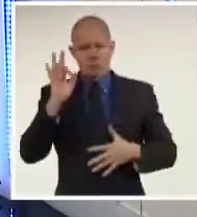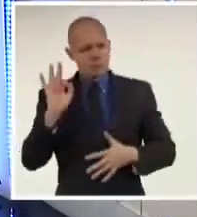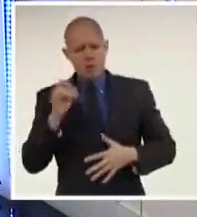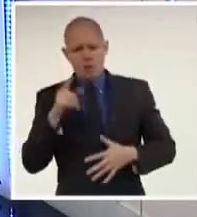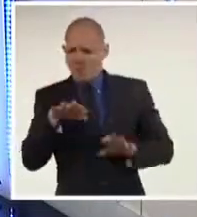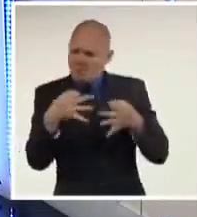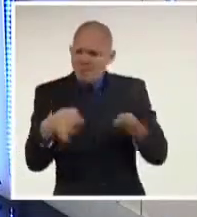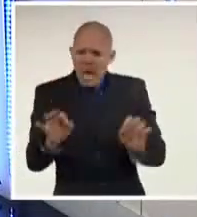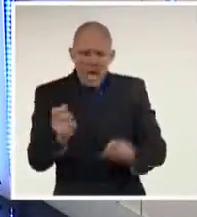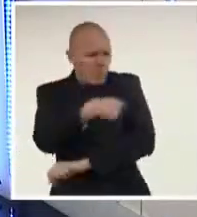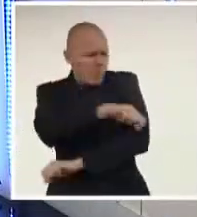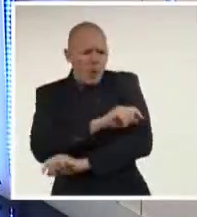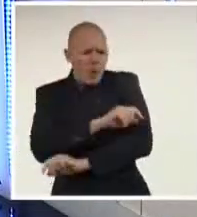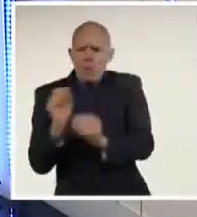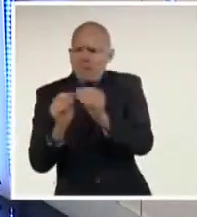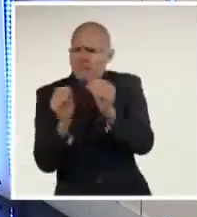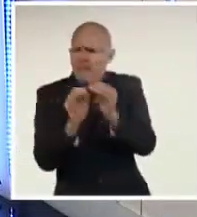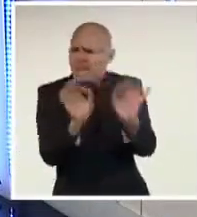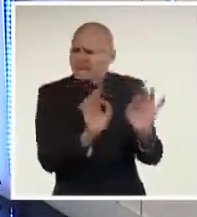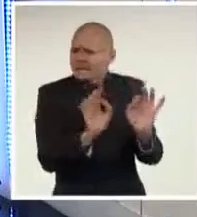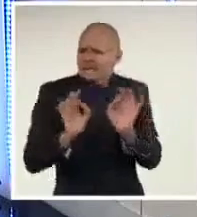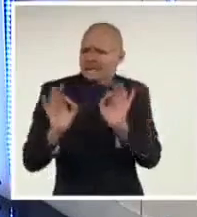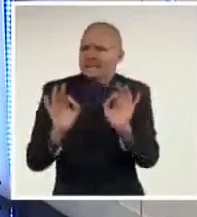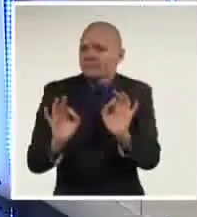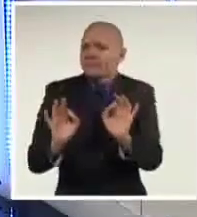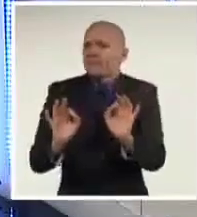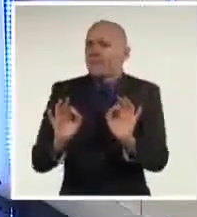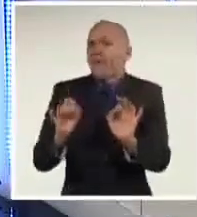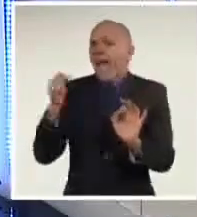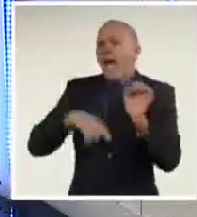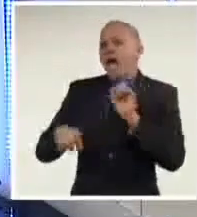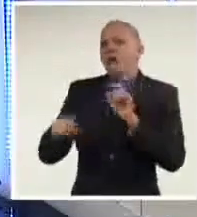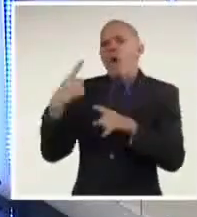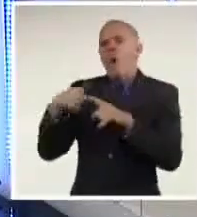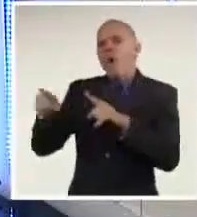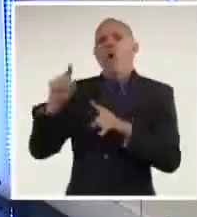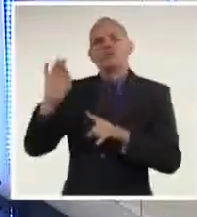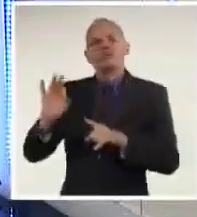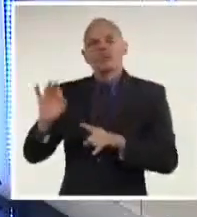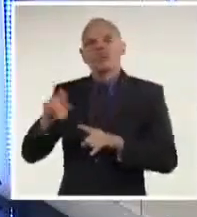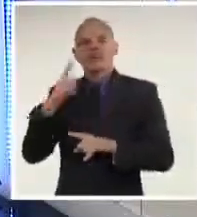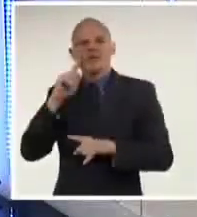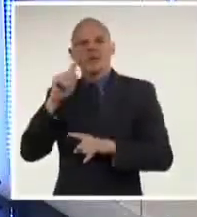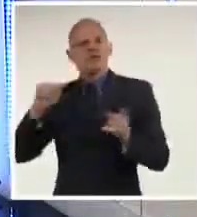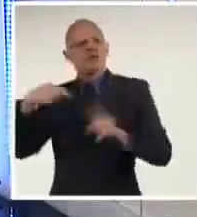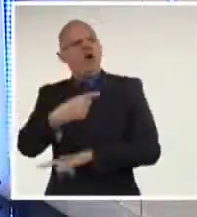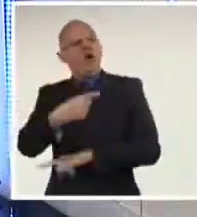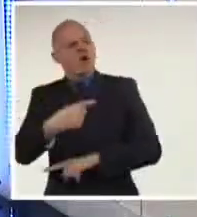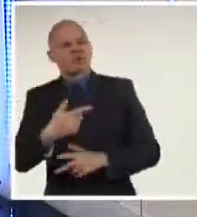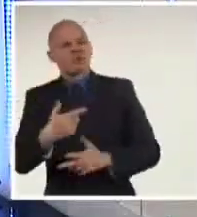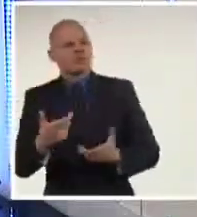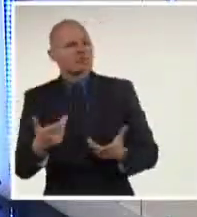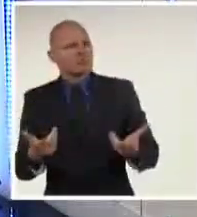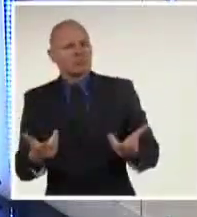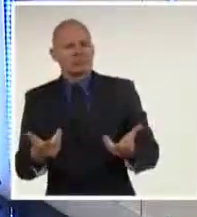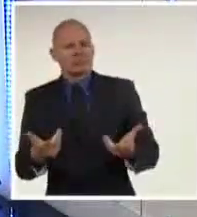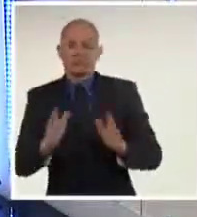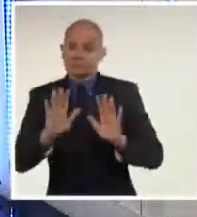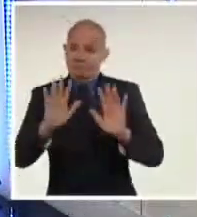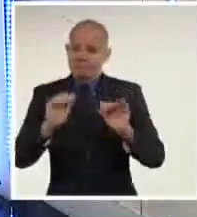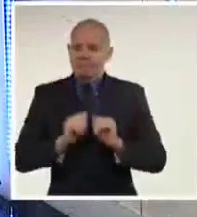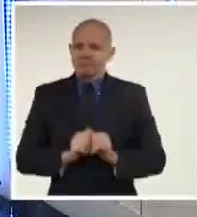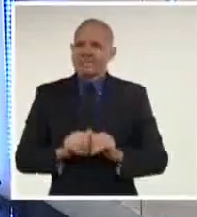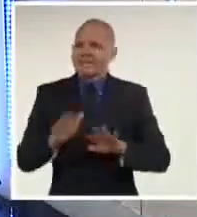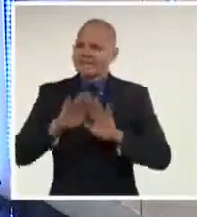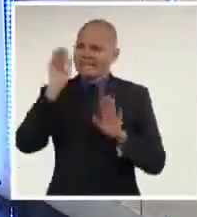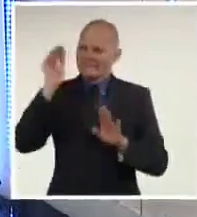esa enorme masa de personas, parece que sale de su supuesto letargo. Mientras otros países de América Latina se sumían